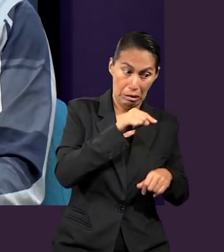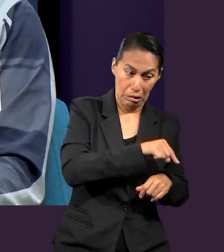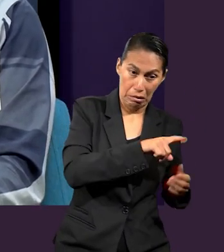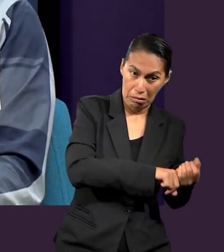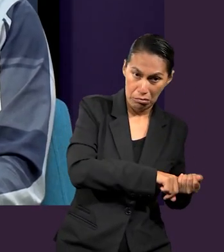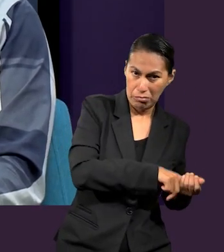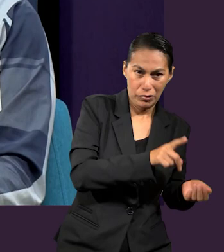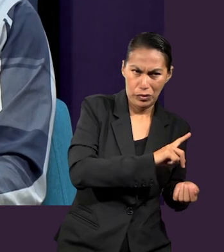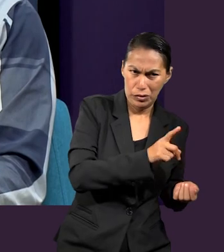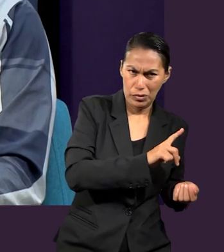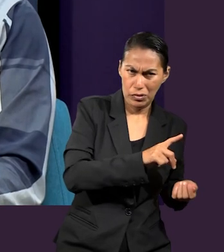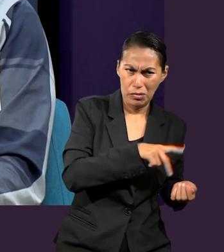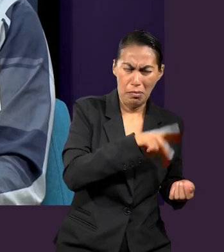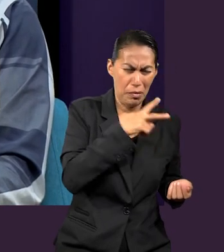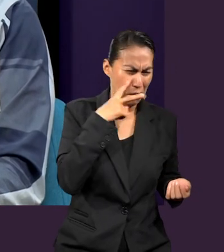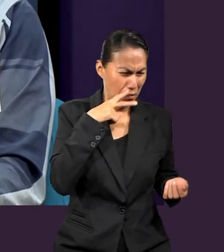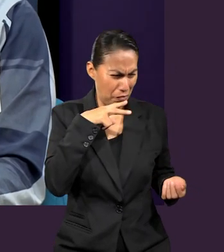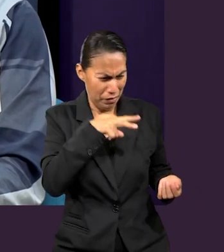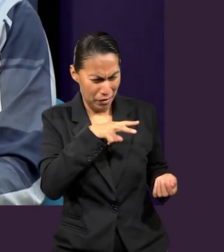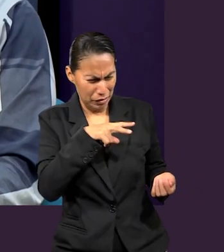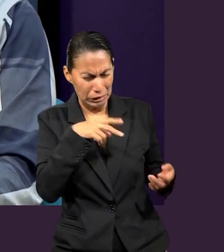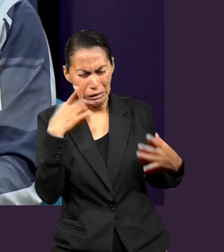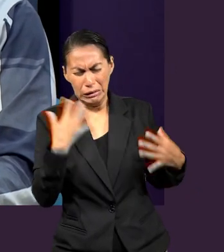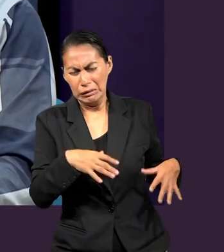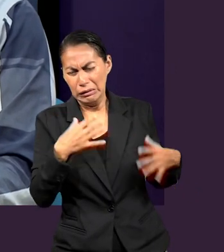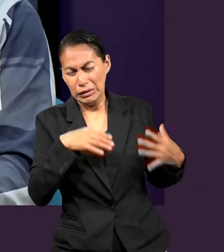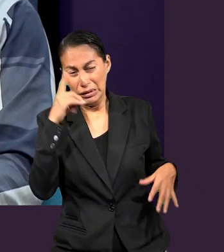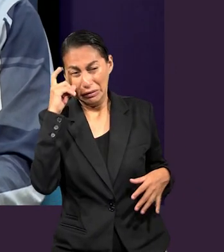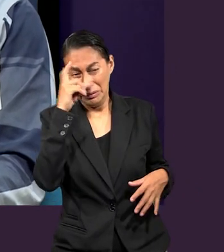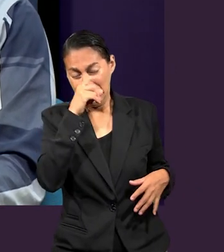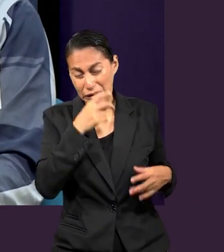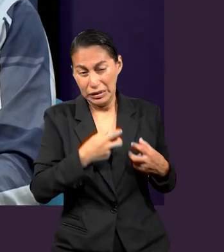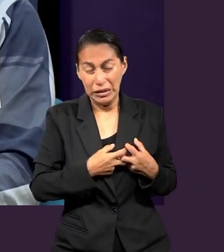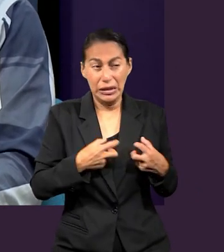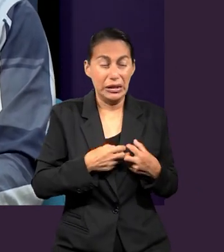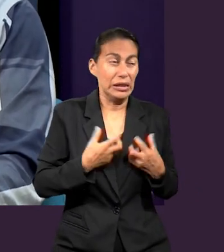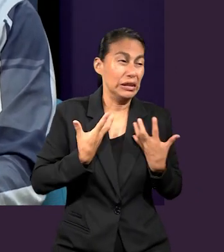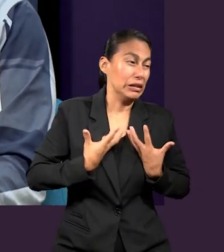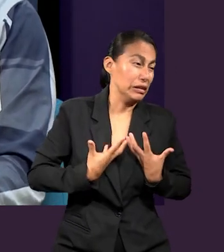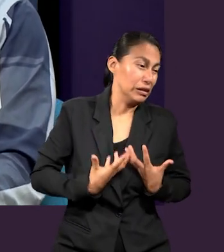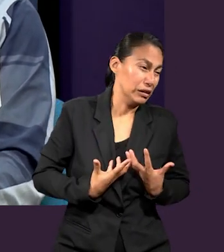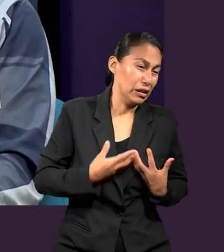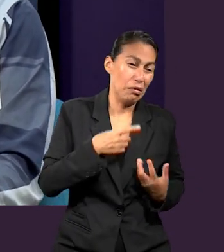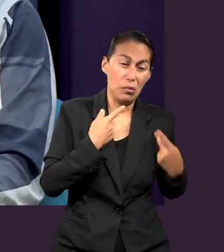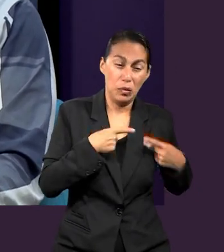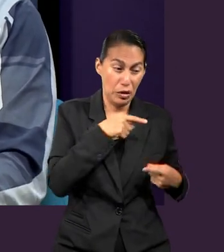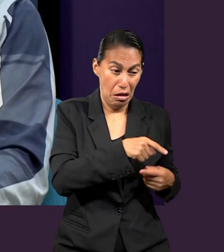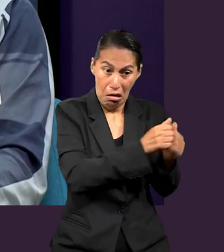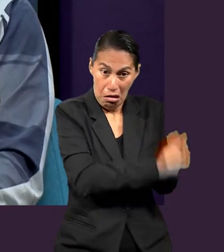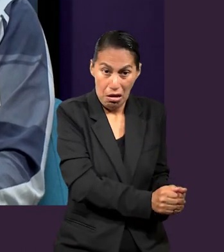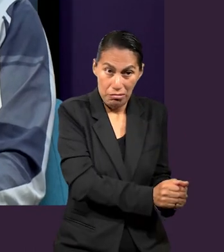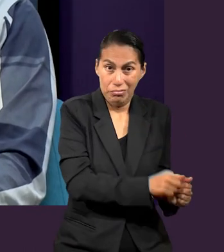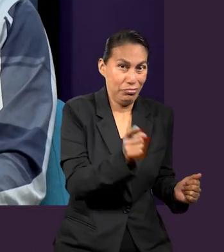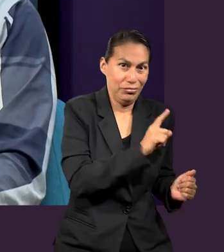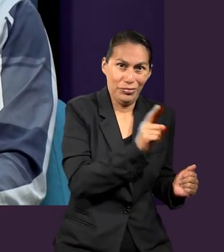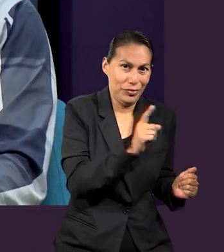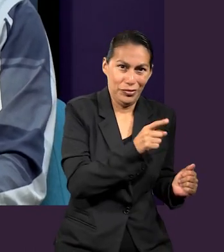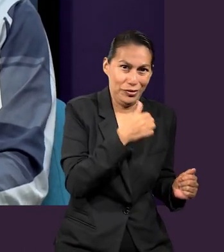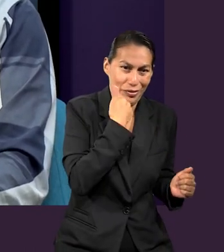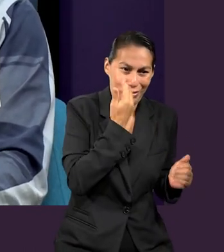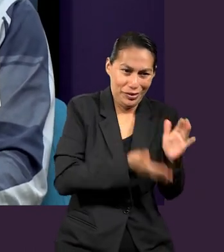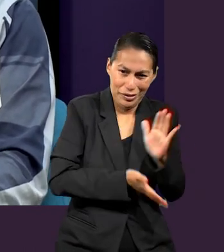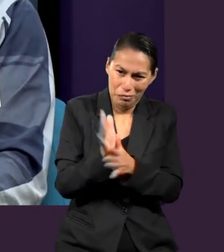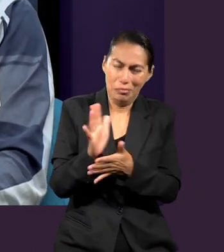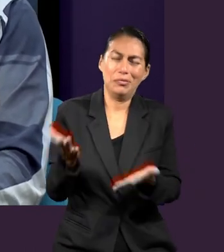circunstancias allá son desesperantes. Y uno que quiere es salir de ahí. Y pues estamos hablando en los